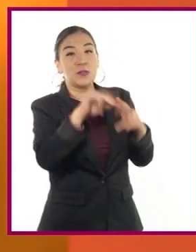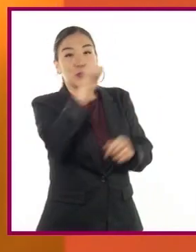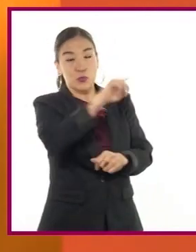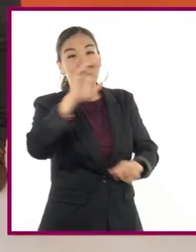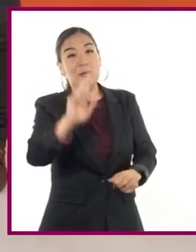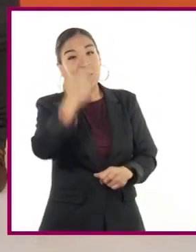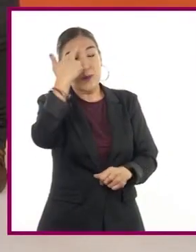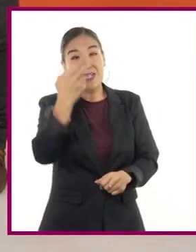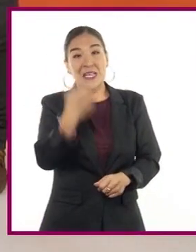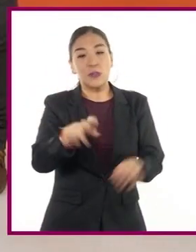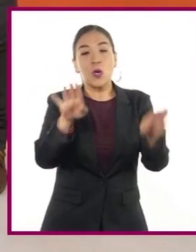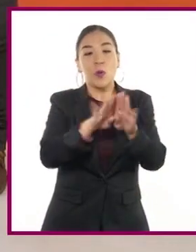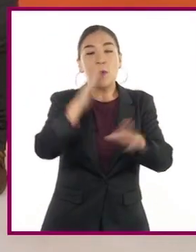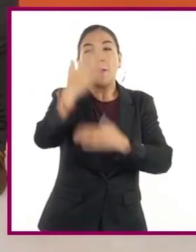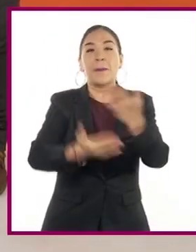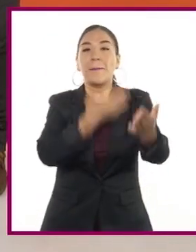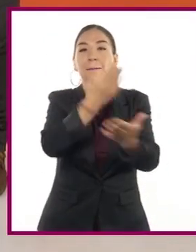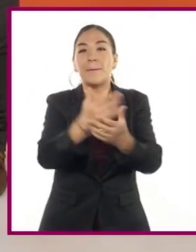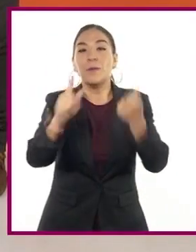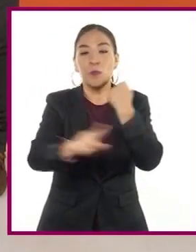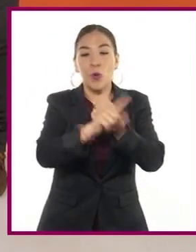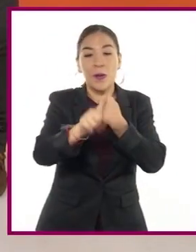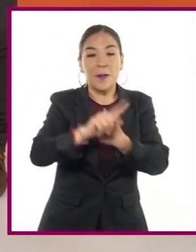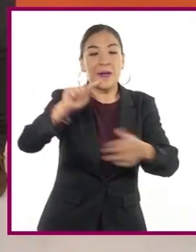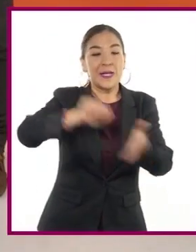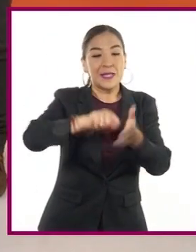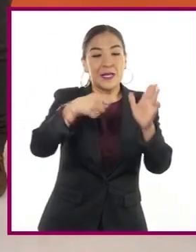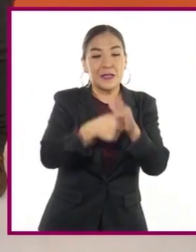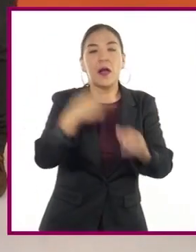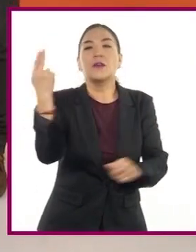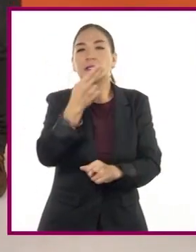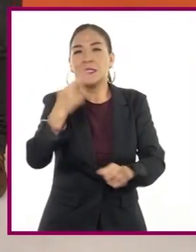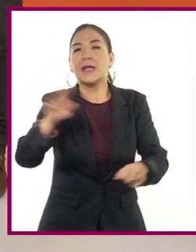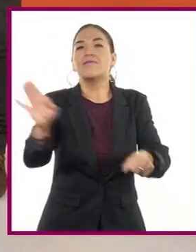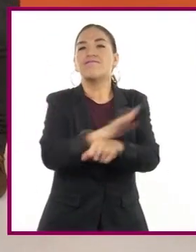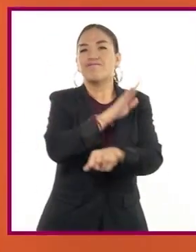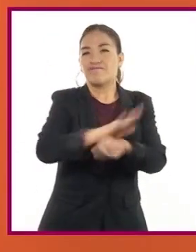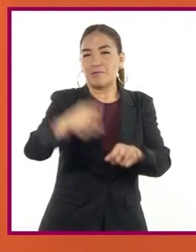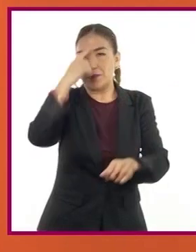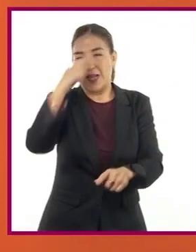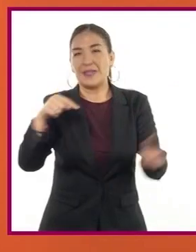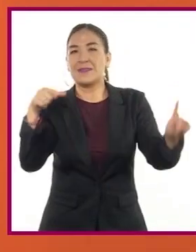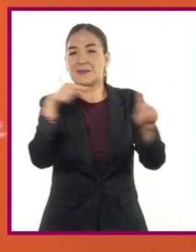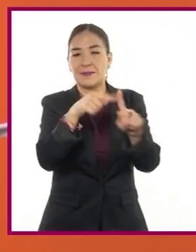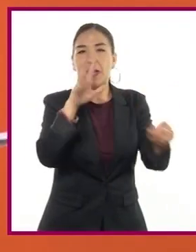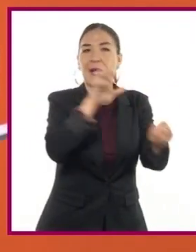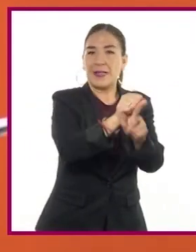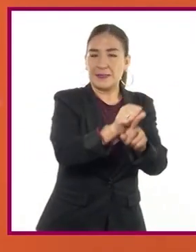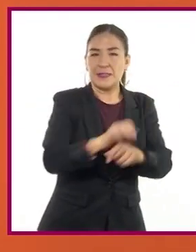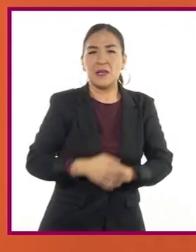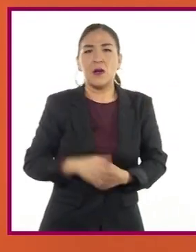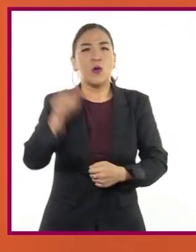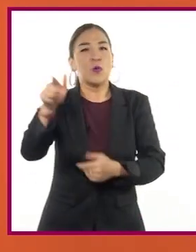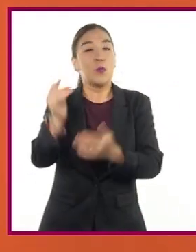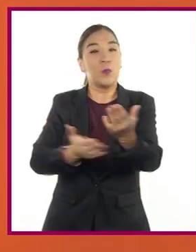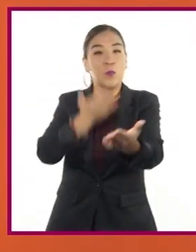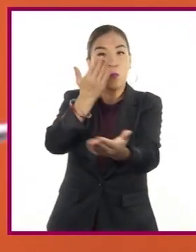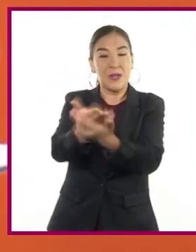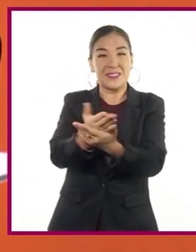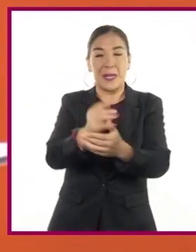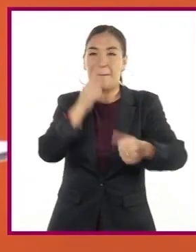técnico debe estar relacionado con la necesidad que decidimos satisfacer. La propuesta 1